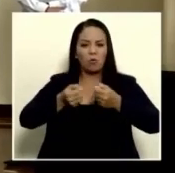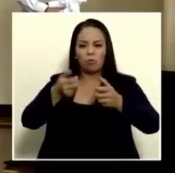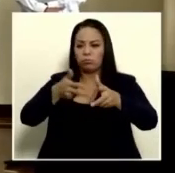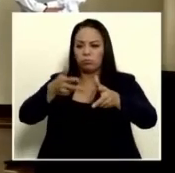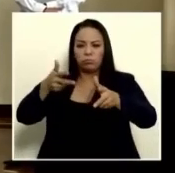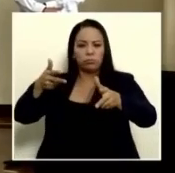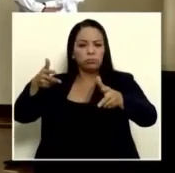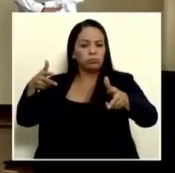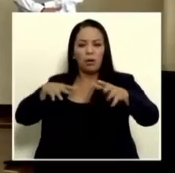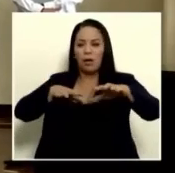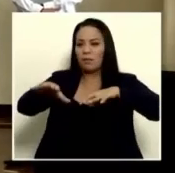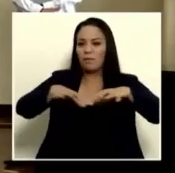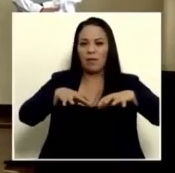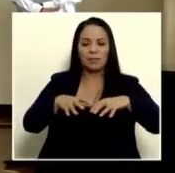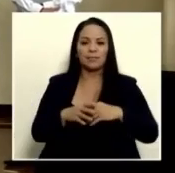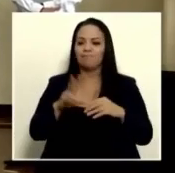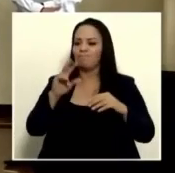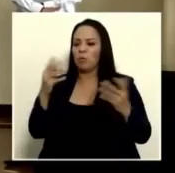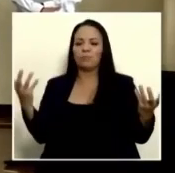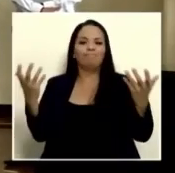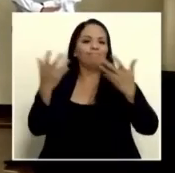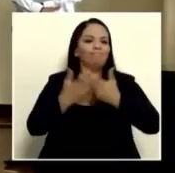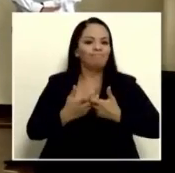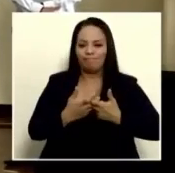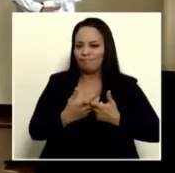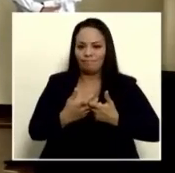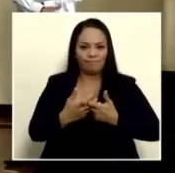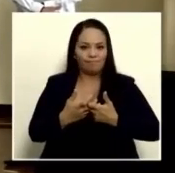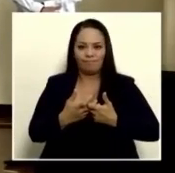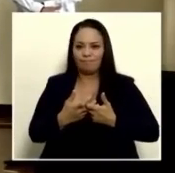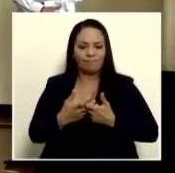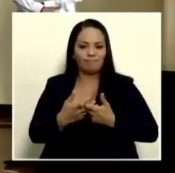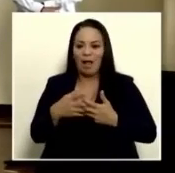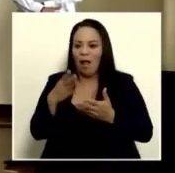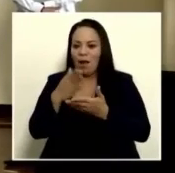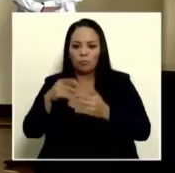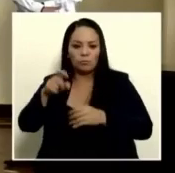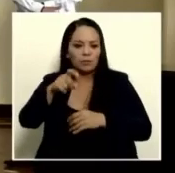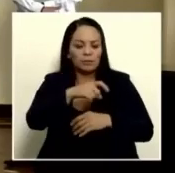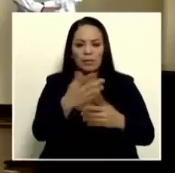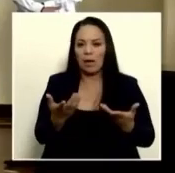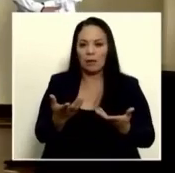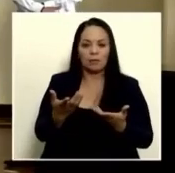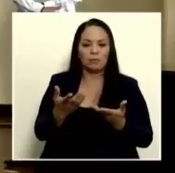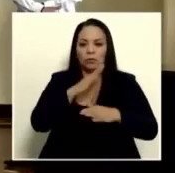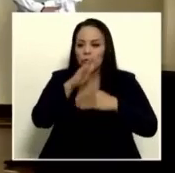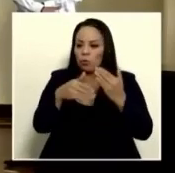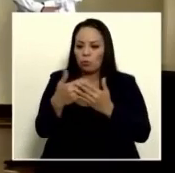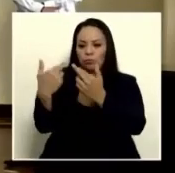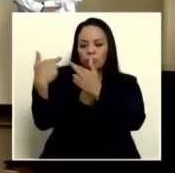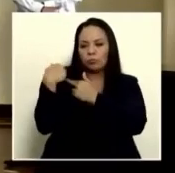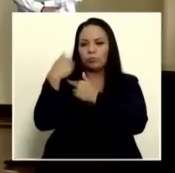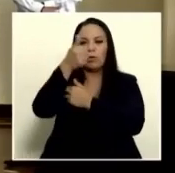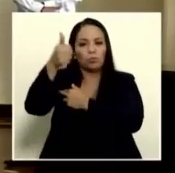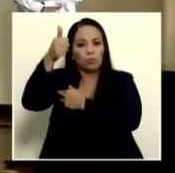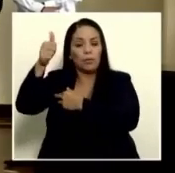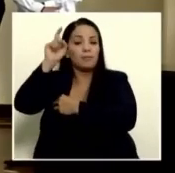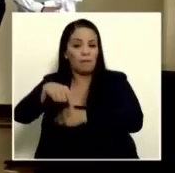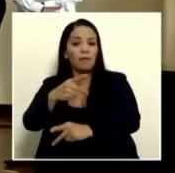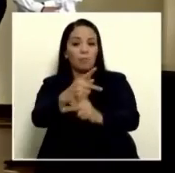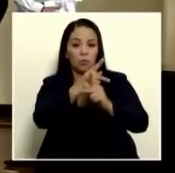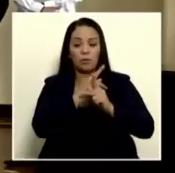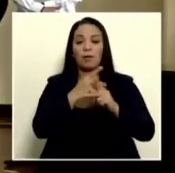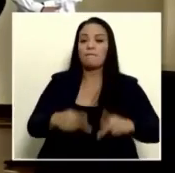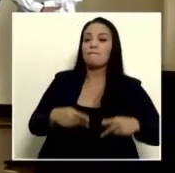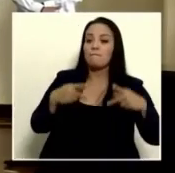estos eventos no son compatibles con necesidad y el deber constitucional de las autoridades de proteger la vida e